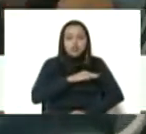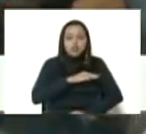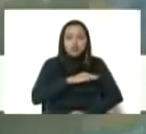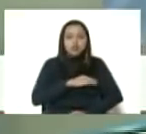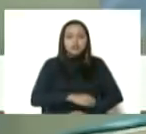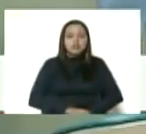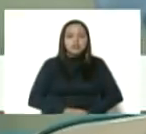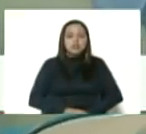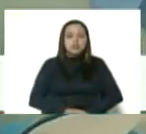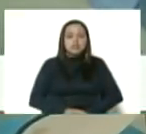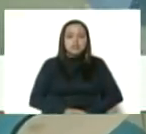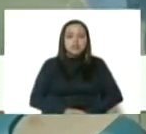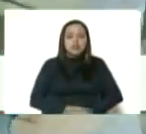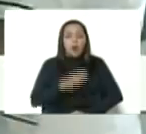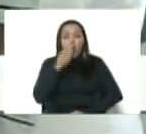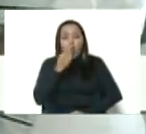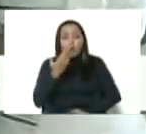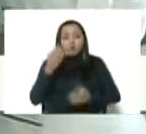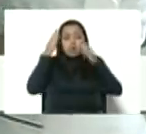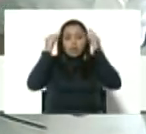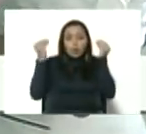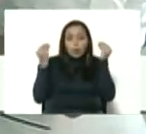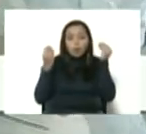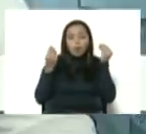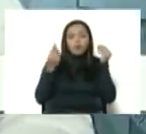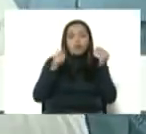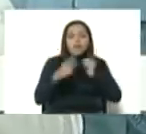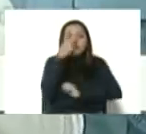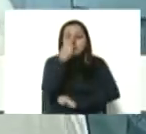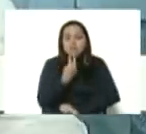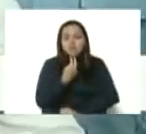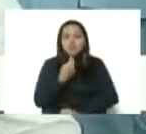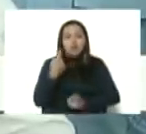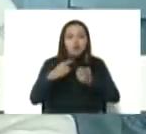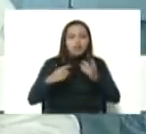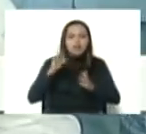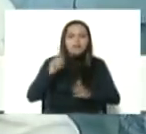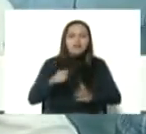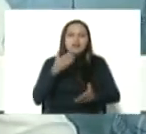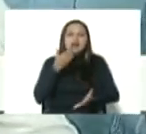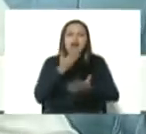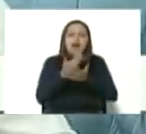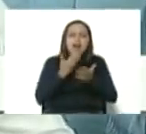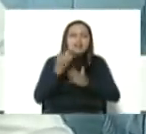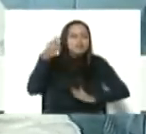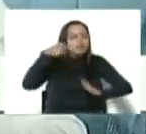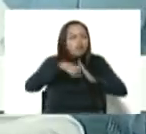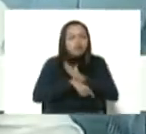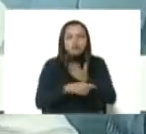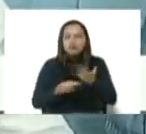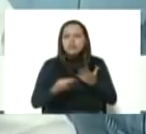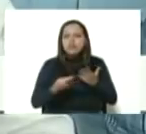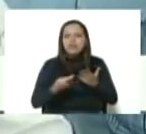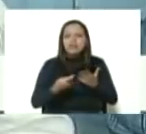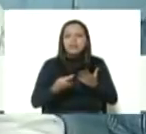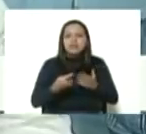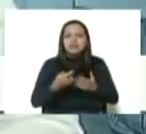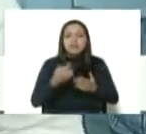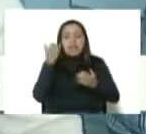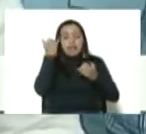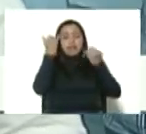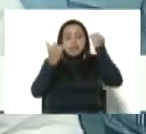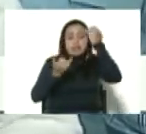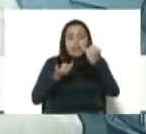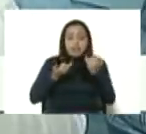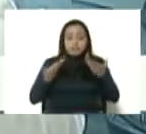en casos de extrema pobreza y queremos no solo, sino agradecerle profundamente su intención de